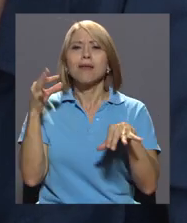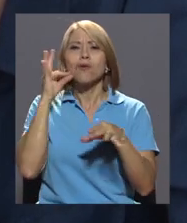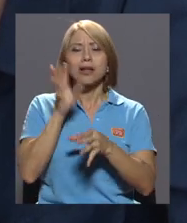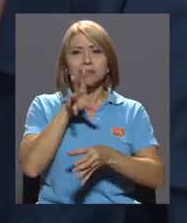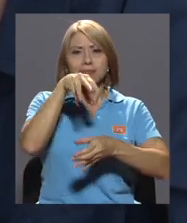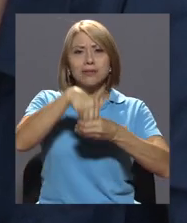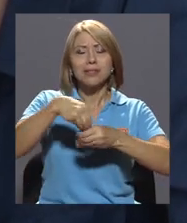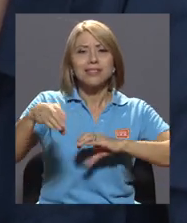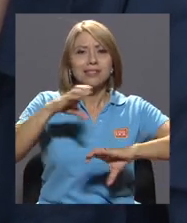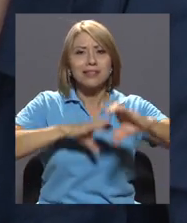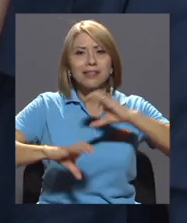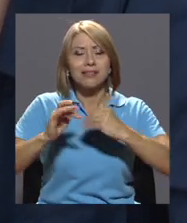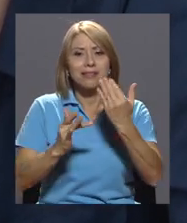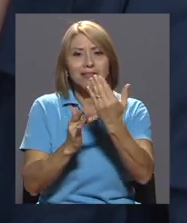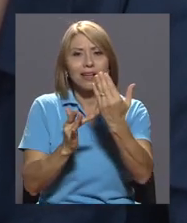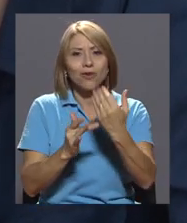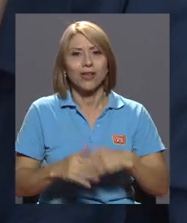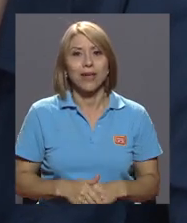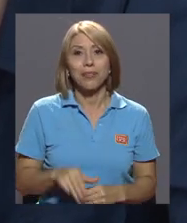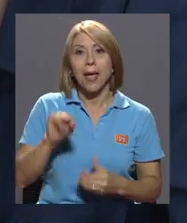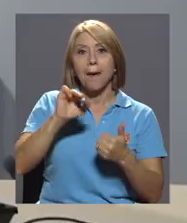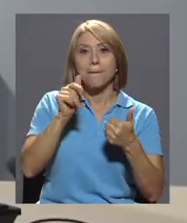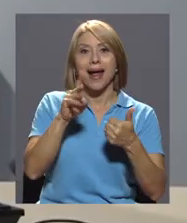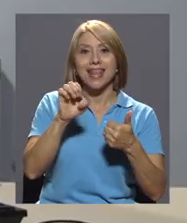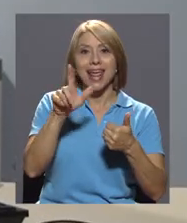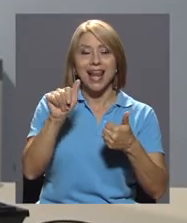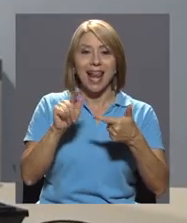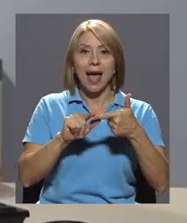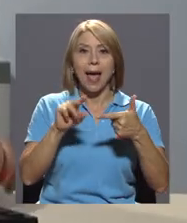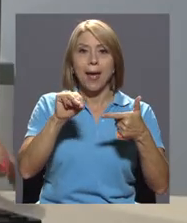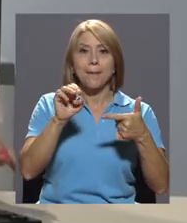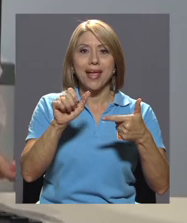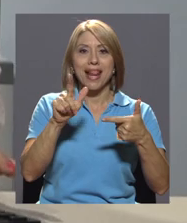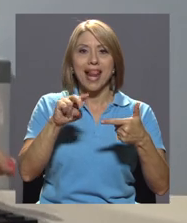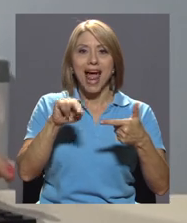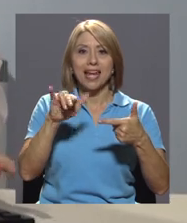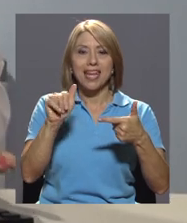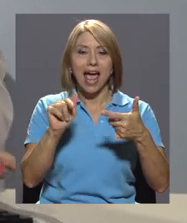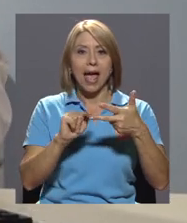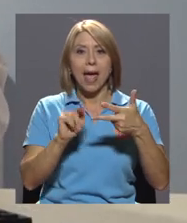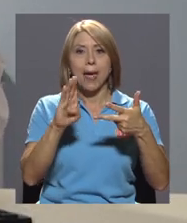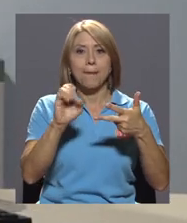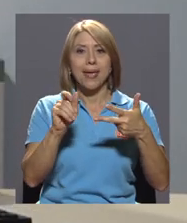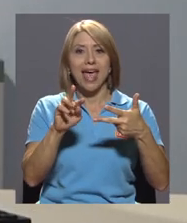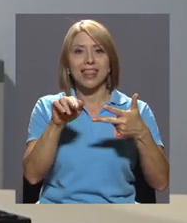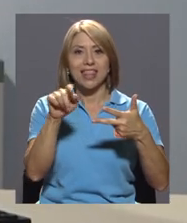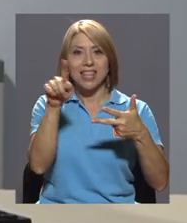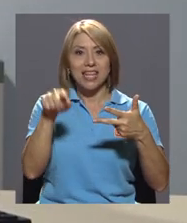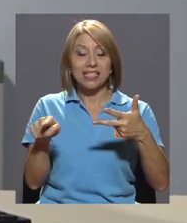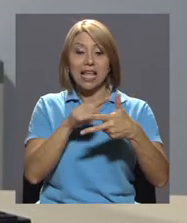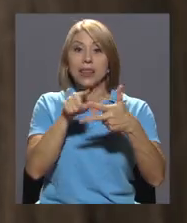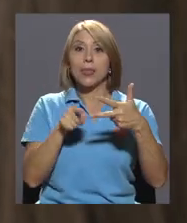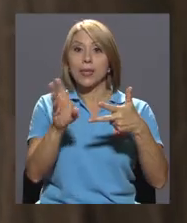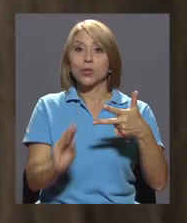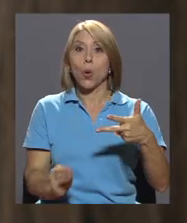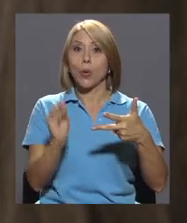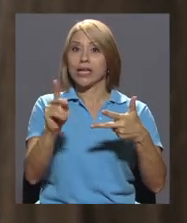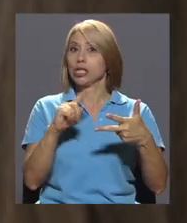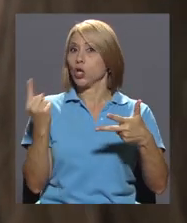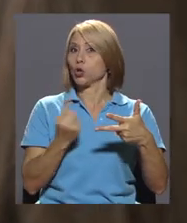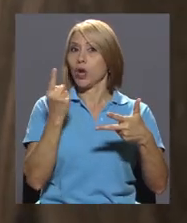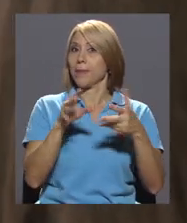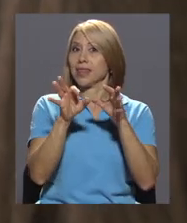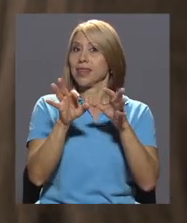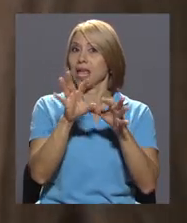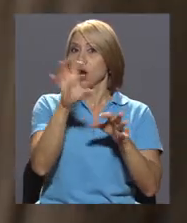la ciencia y de la tecnología. Mariela, Melania y Beatriz son tres jóvenes que han destacado no solo en nuestro